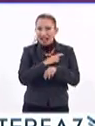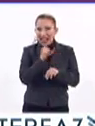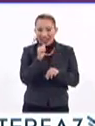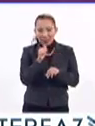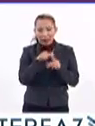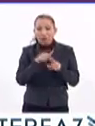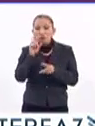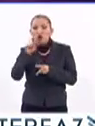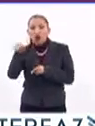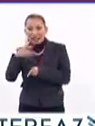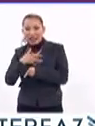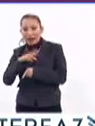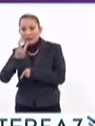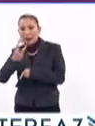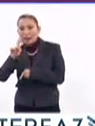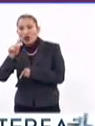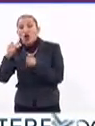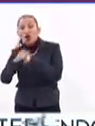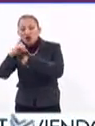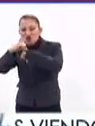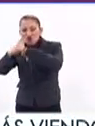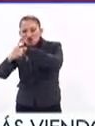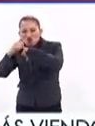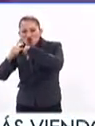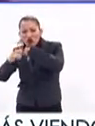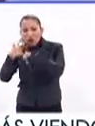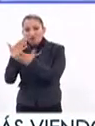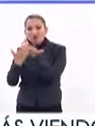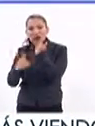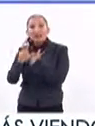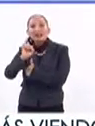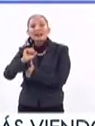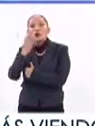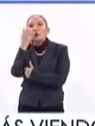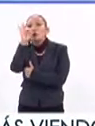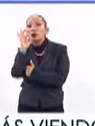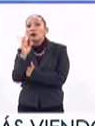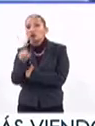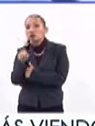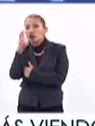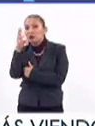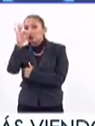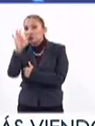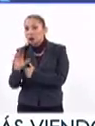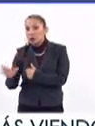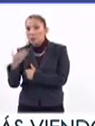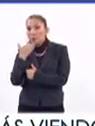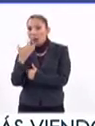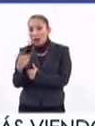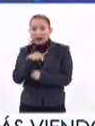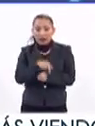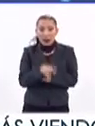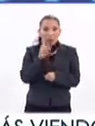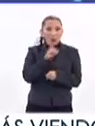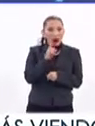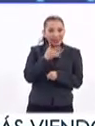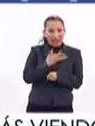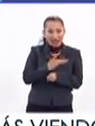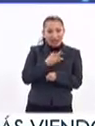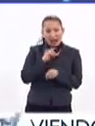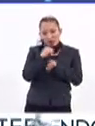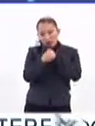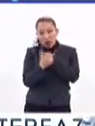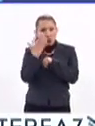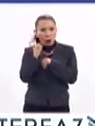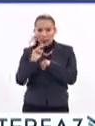Las mujeres que padecían VPH con lesiones, el éxito fue del 64.3%, mientras que en las que presentaban